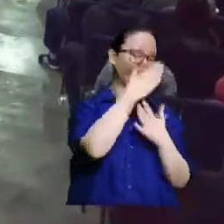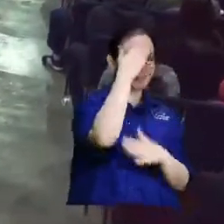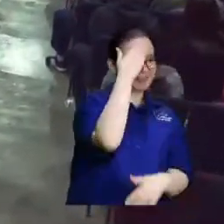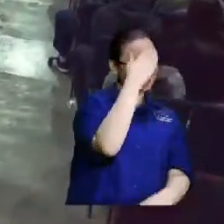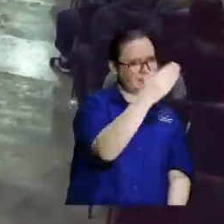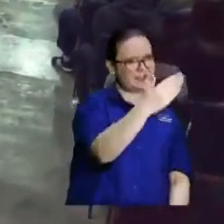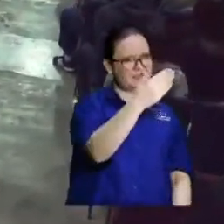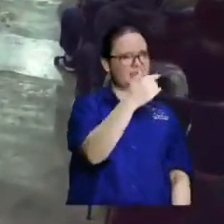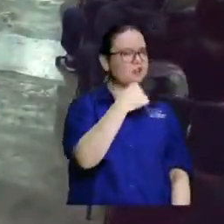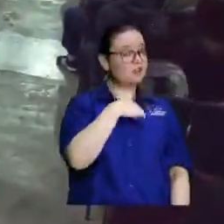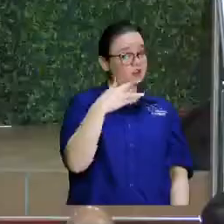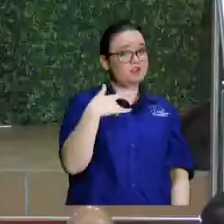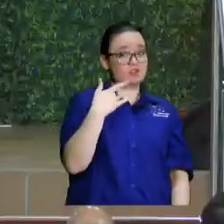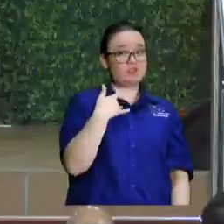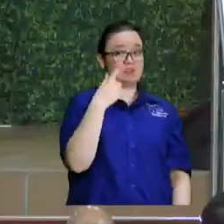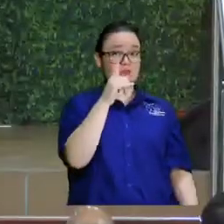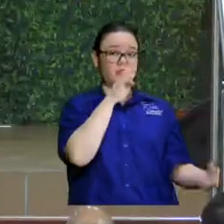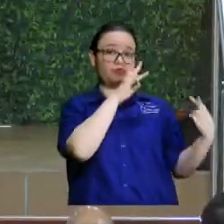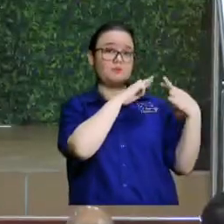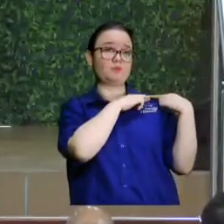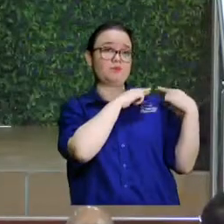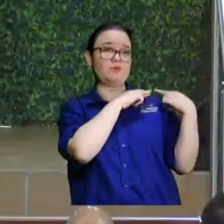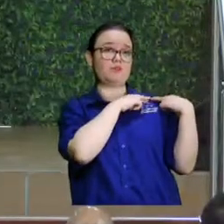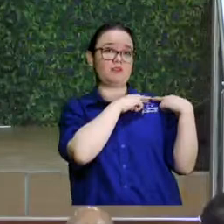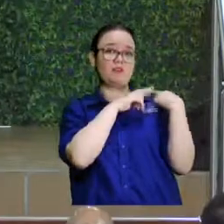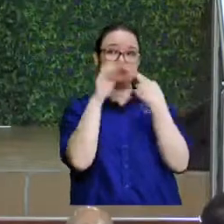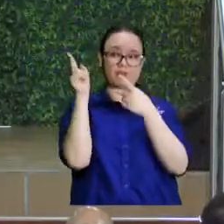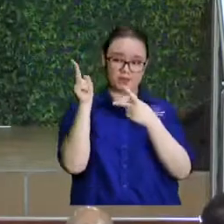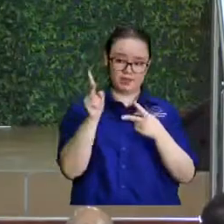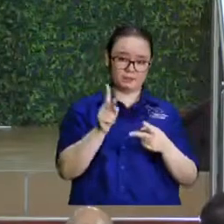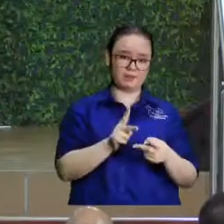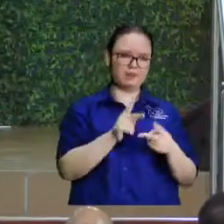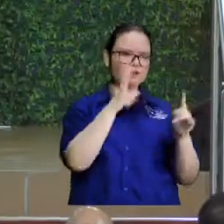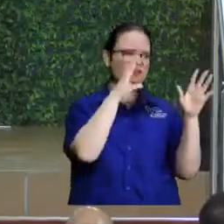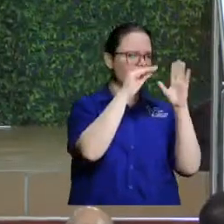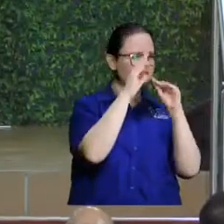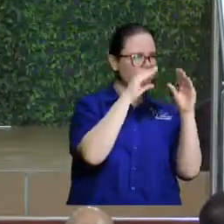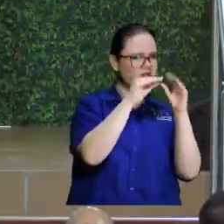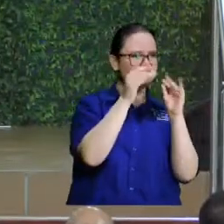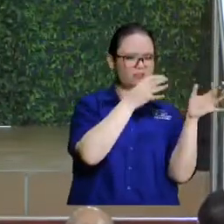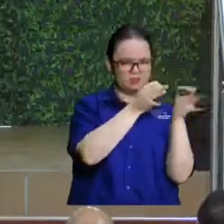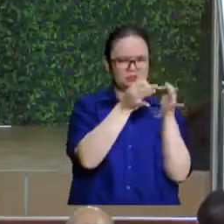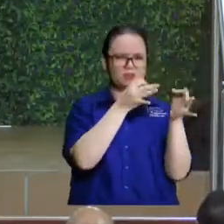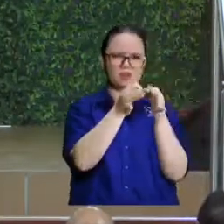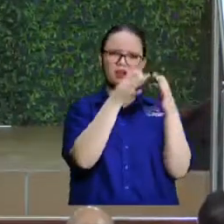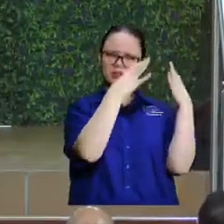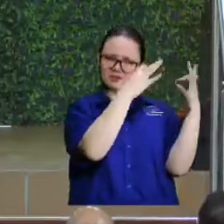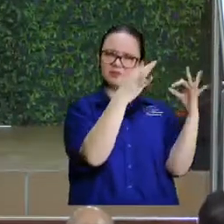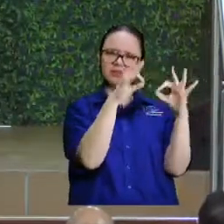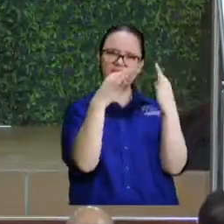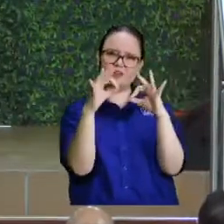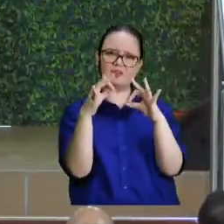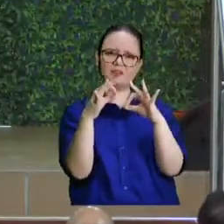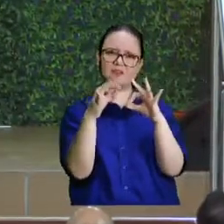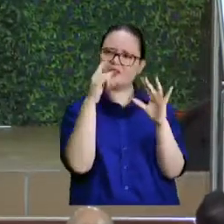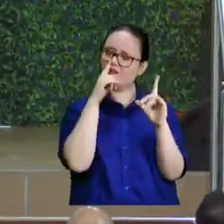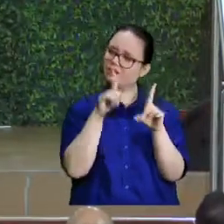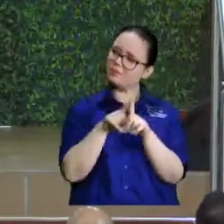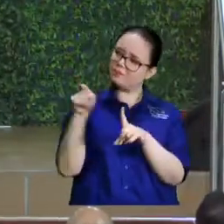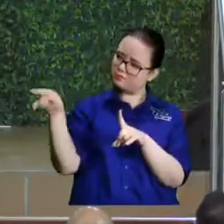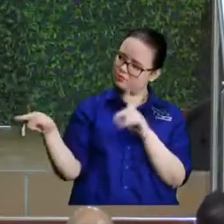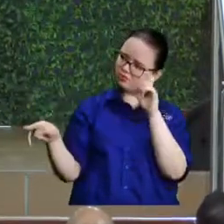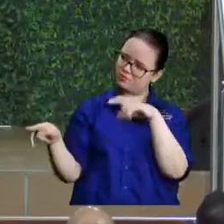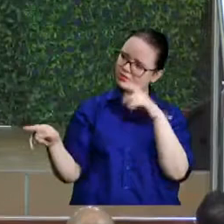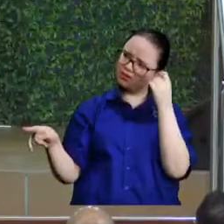yo siento una gran responsabilidad para venir y hablarle a esta gente. Y tú te tienes que asimilar